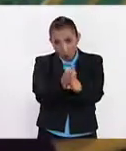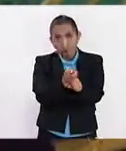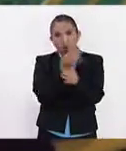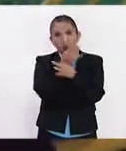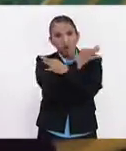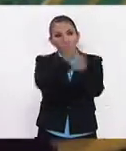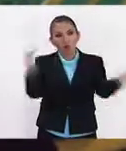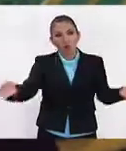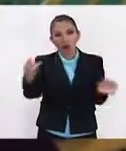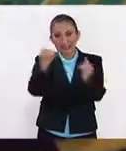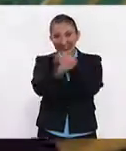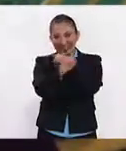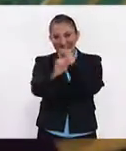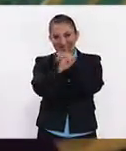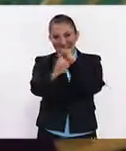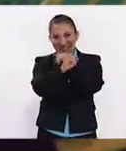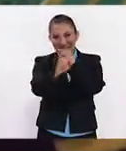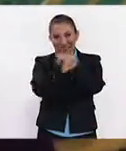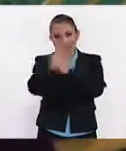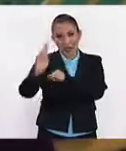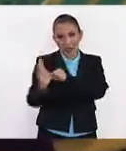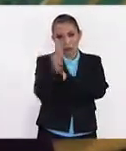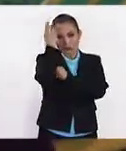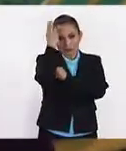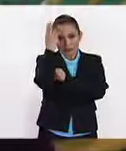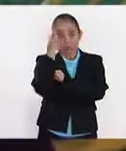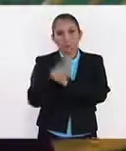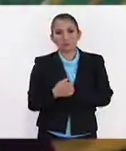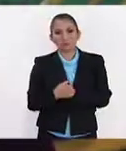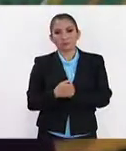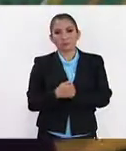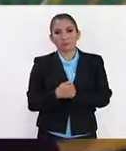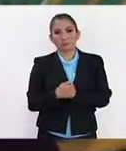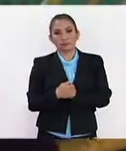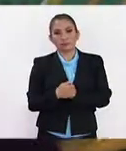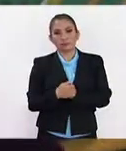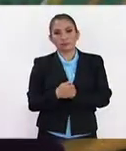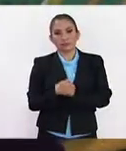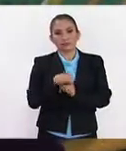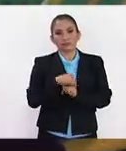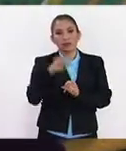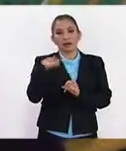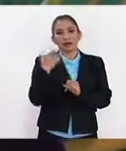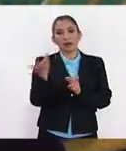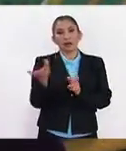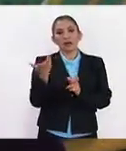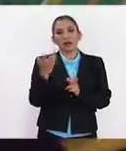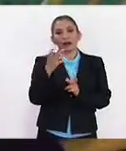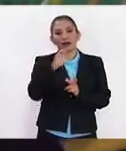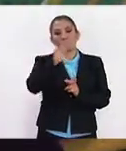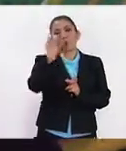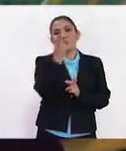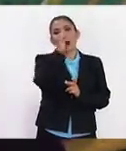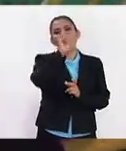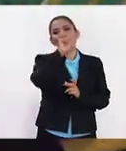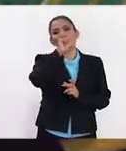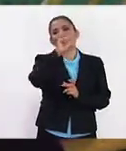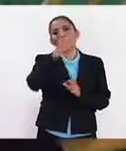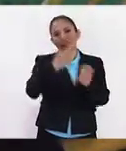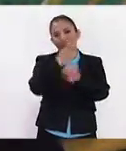la red, en la página de la universidad, Autónoma del Estado de Hidalgo.